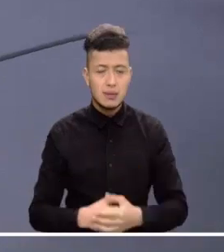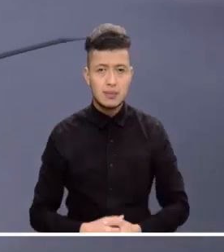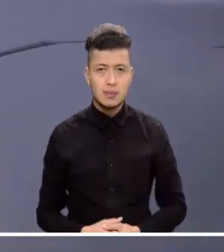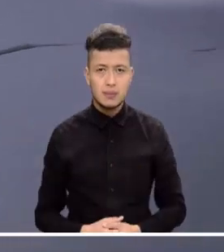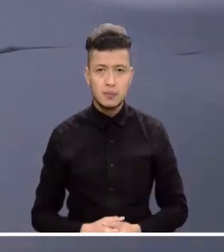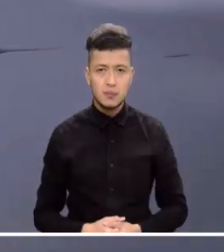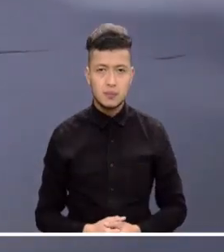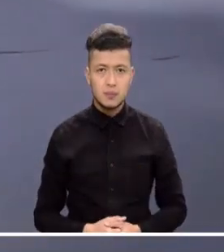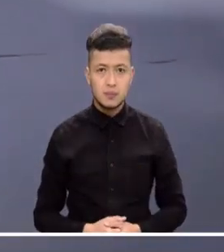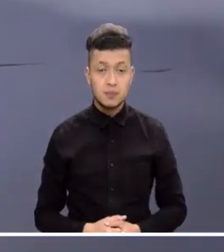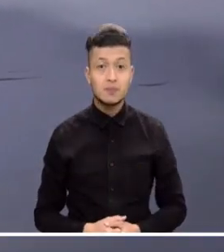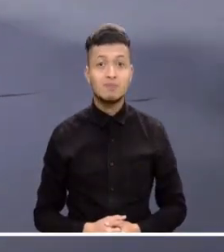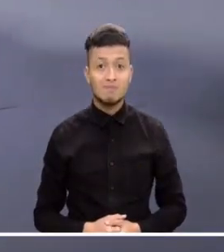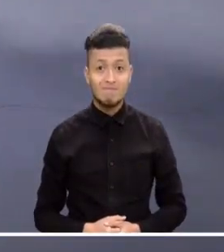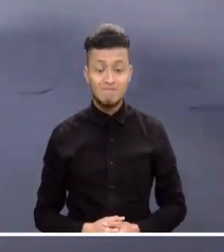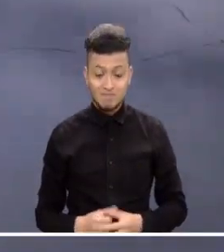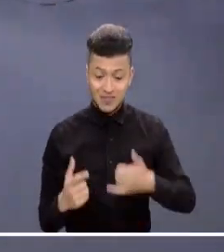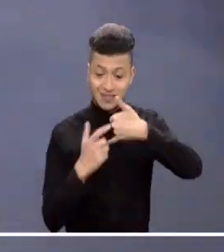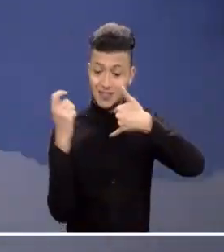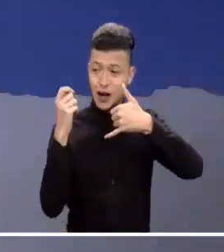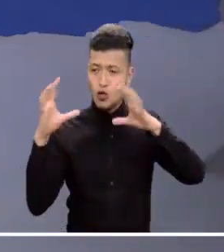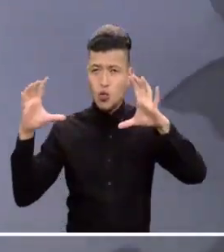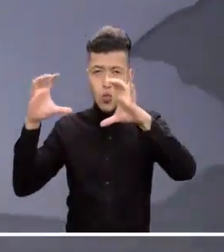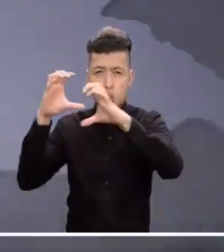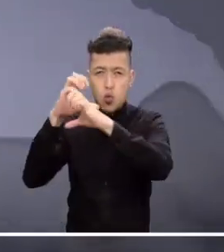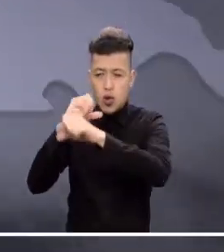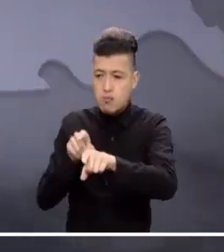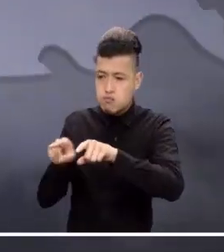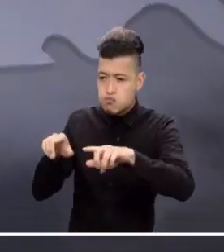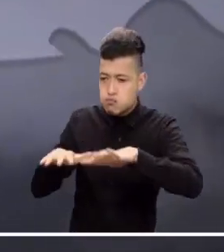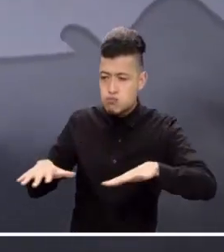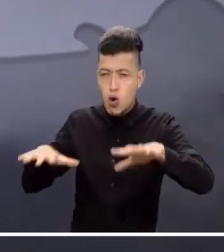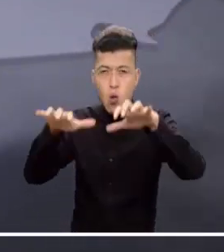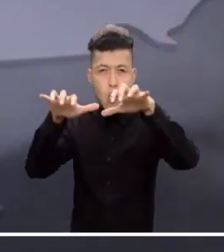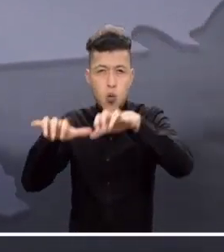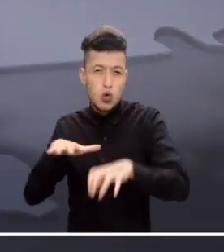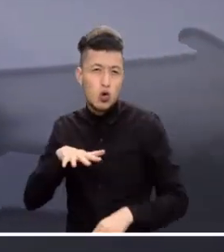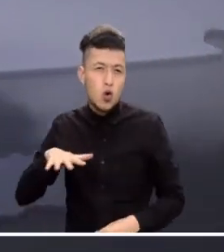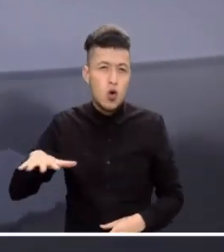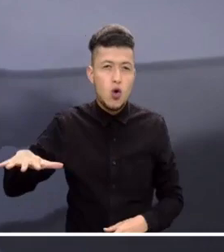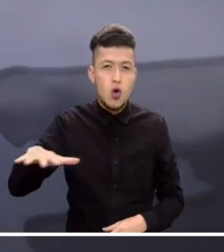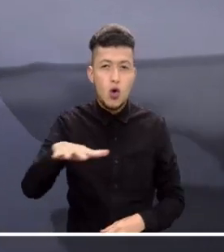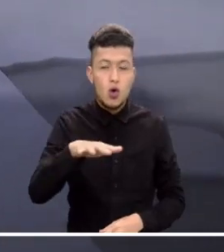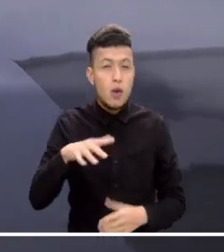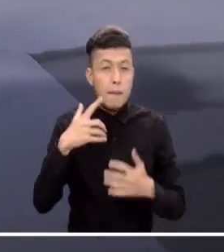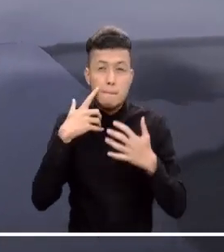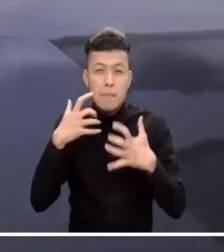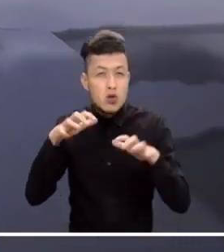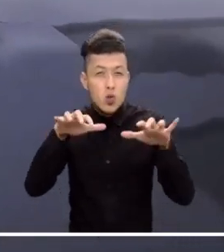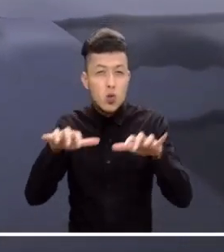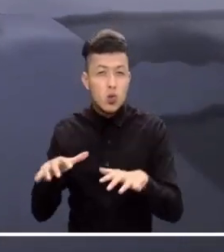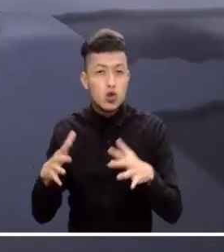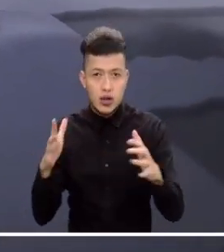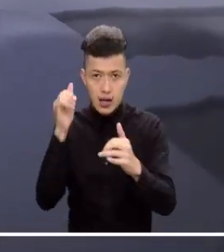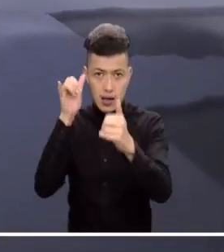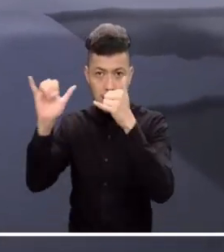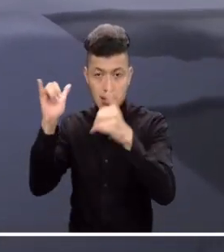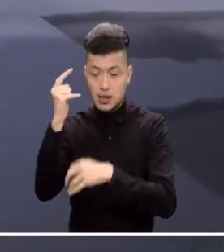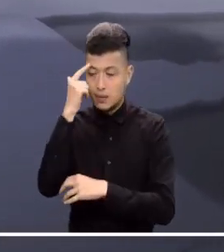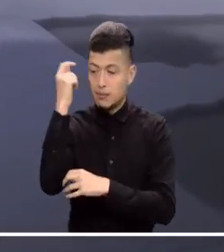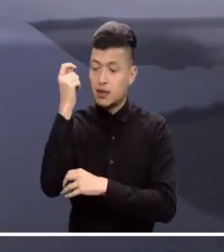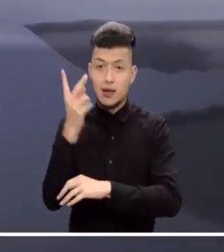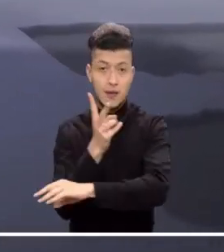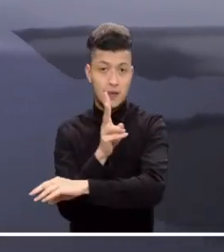departamentos más lluviosos de la jornada. Anochece en los llanos orientales y según los pronósticos, las lluvias se mantienen en todo el